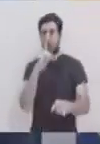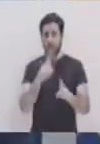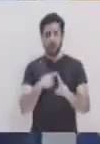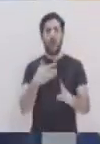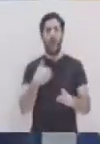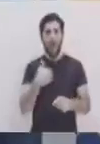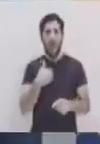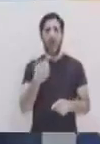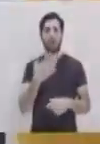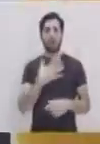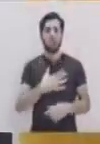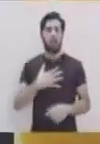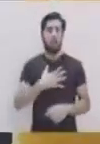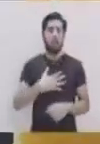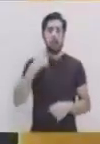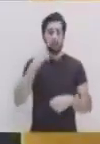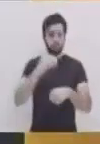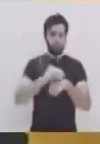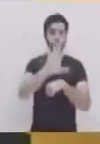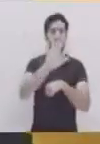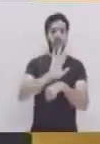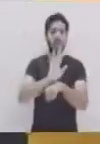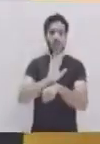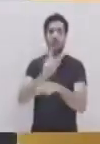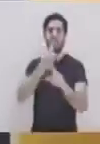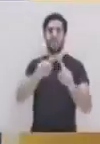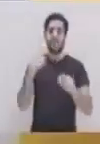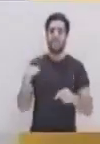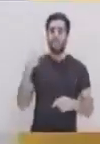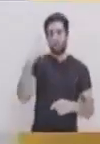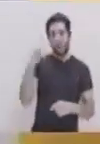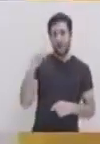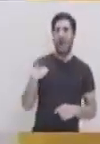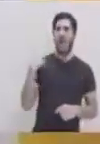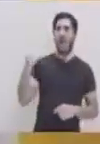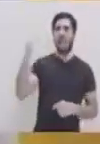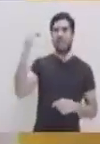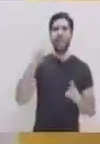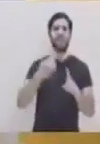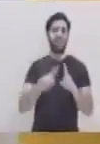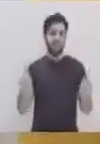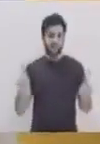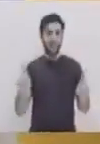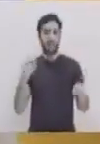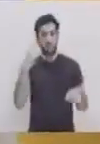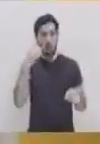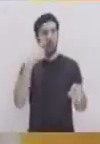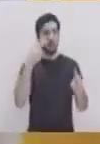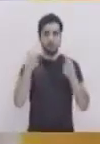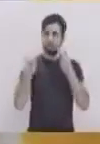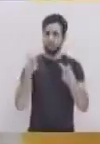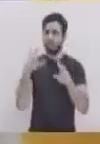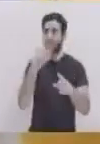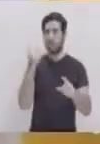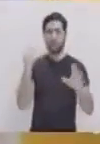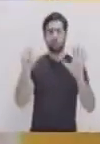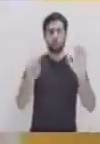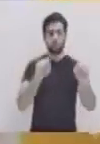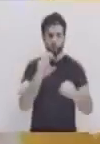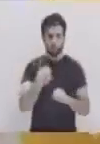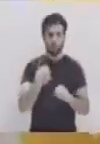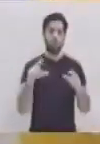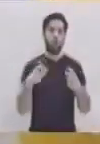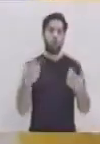caricaturas, ¿verdad? Adaptándose a diferentes edades, siempre con la misma esencia, pero hay complementos diferentes que pueden ir